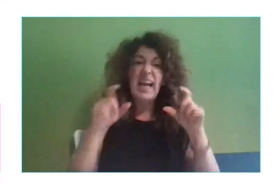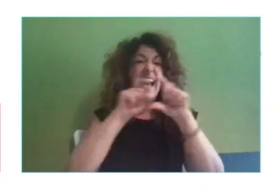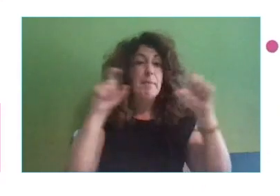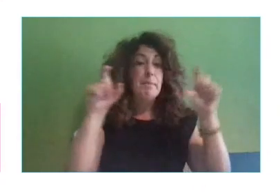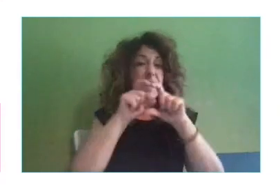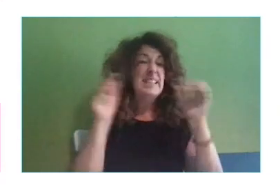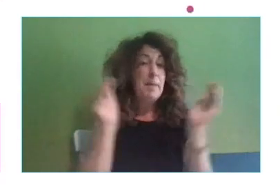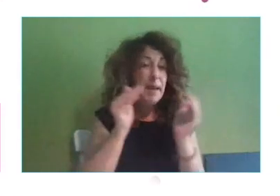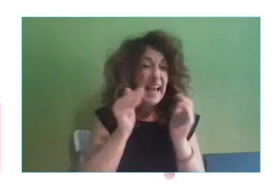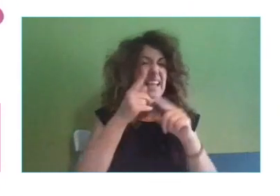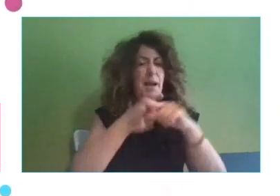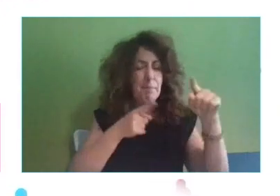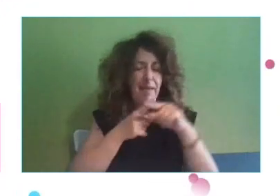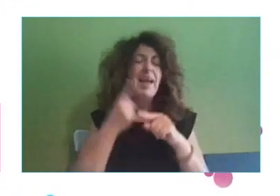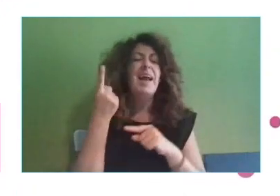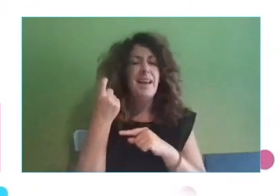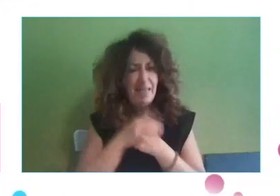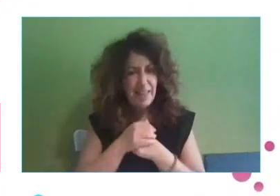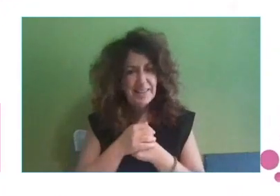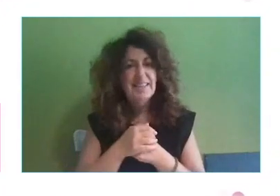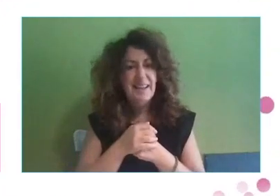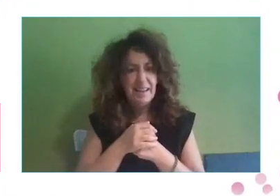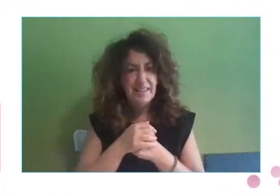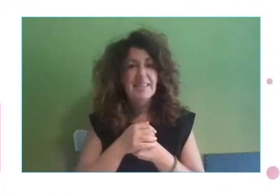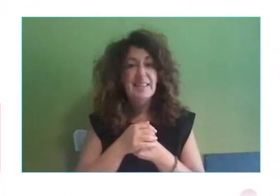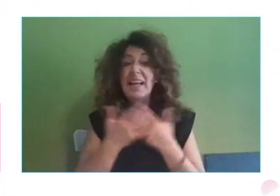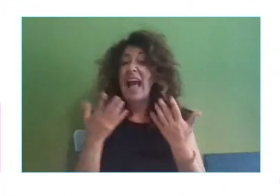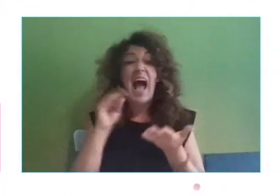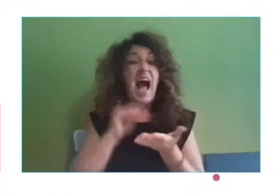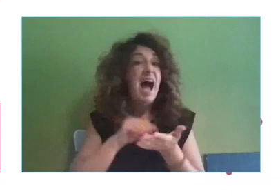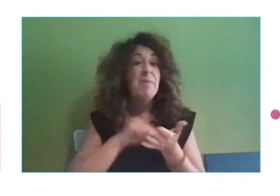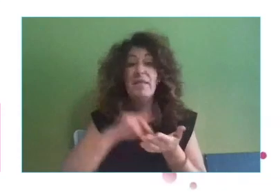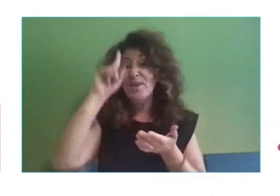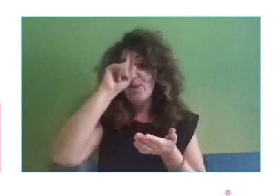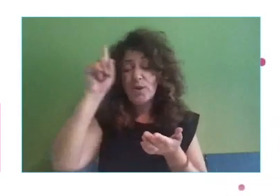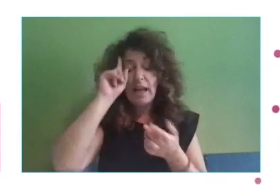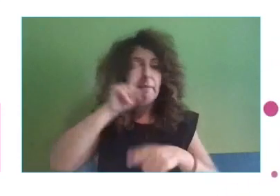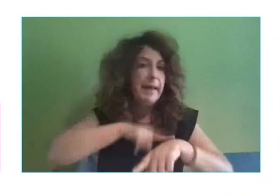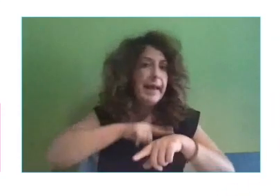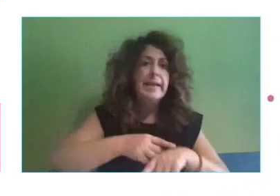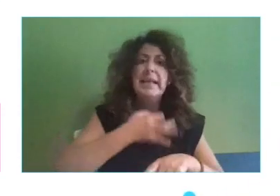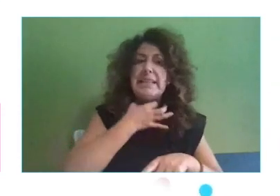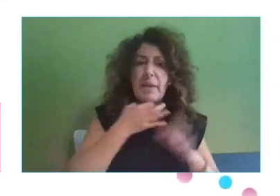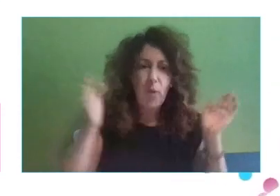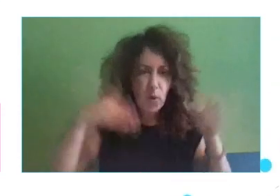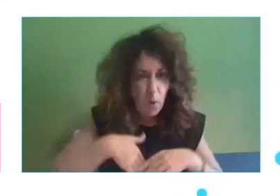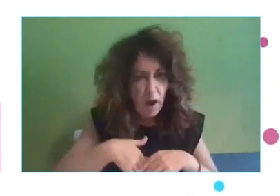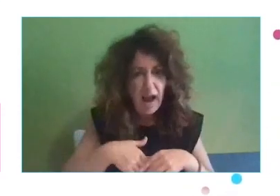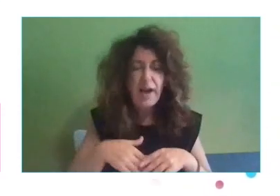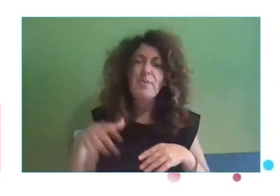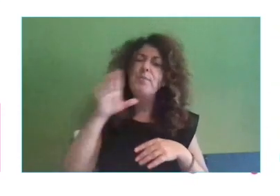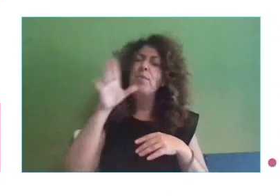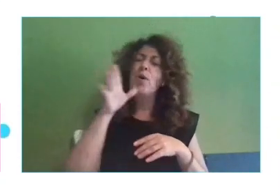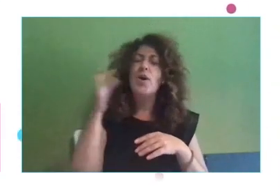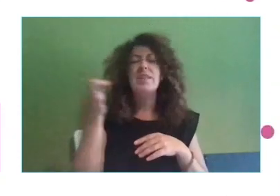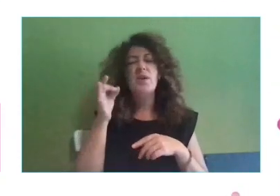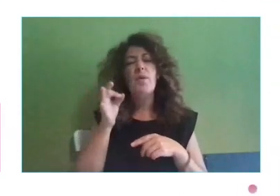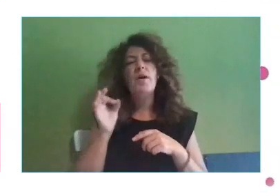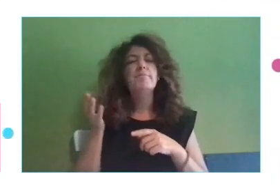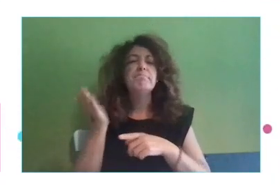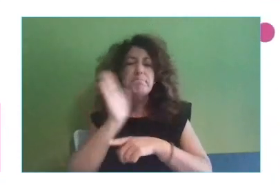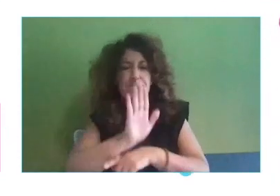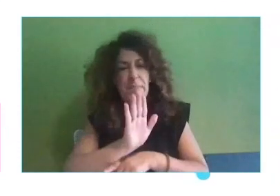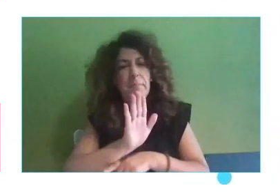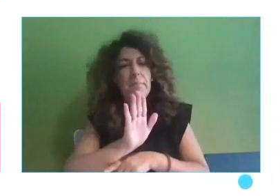veces necesita cubrirla y no lo sabe y no tiene tiempo. Por eso se lo tenemos que hacer lo más atractivo posible